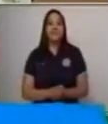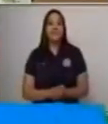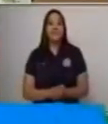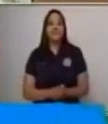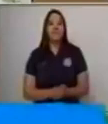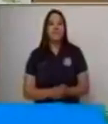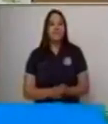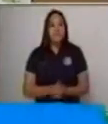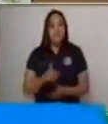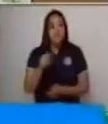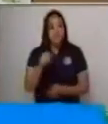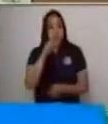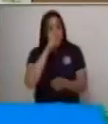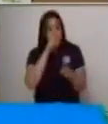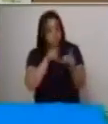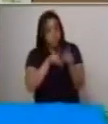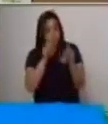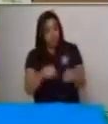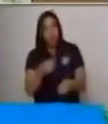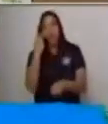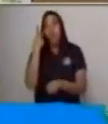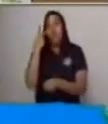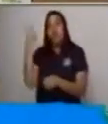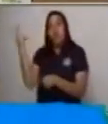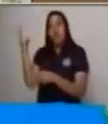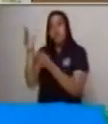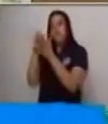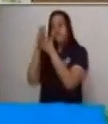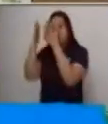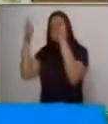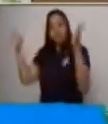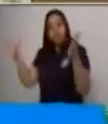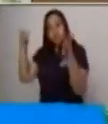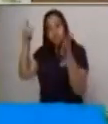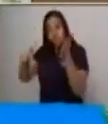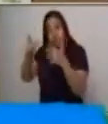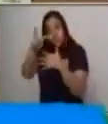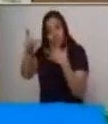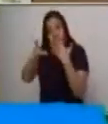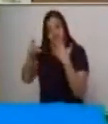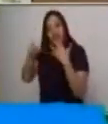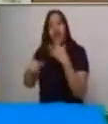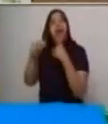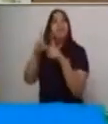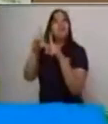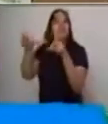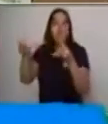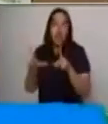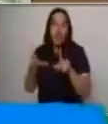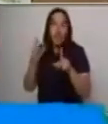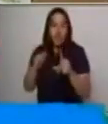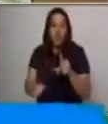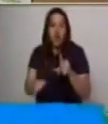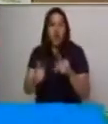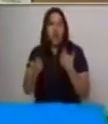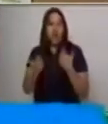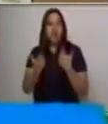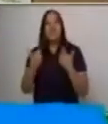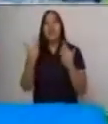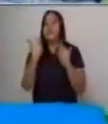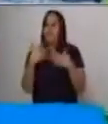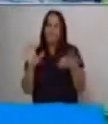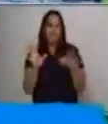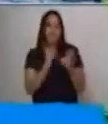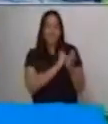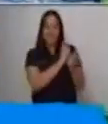Aquí podemos ver de una manera general las características del lugar, que son las que escribimos